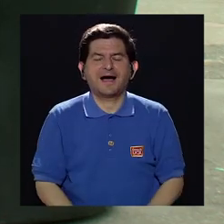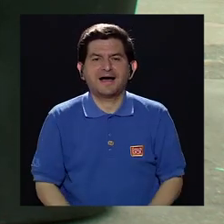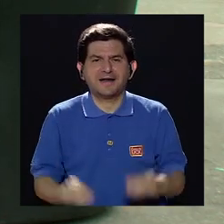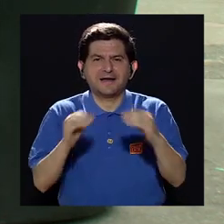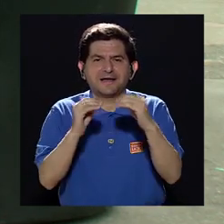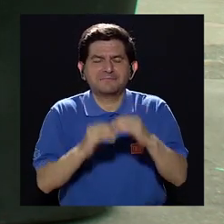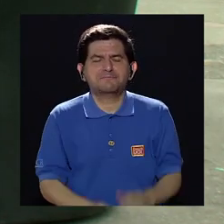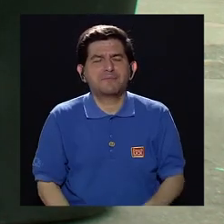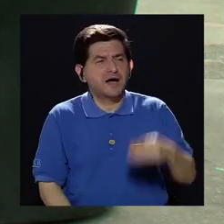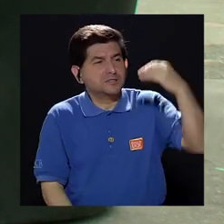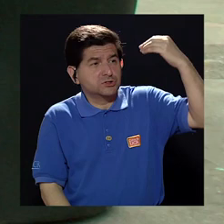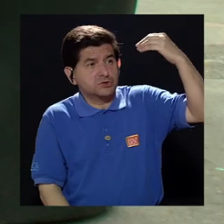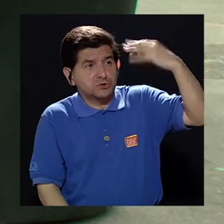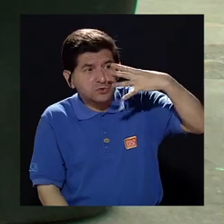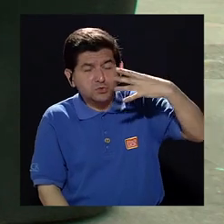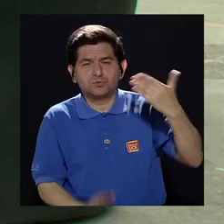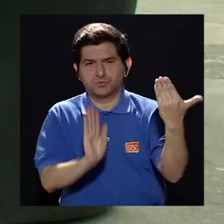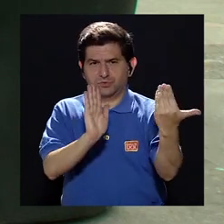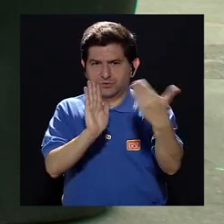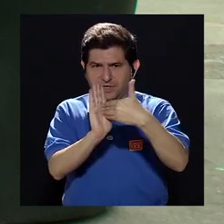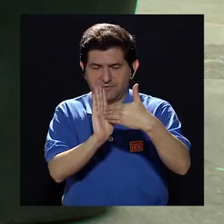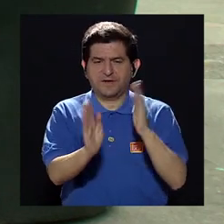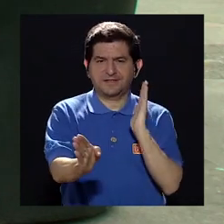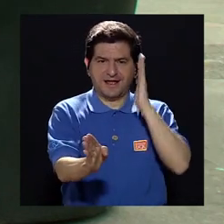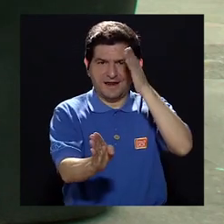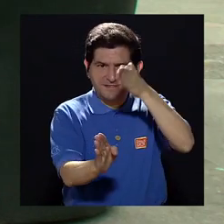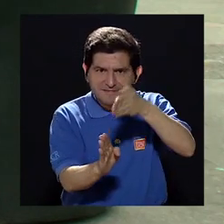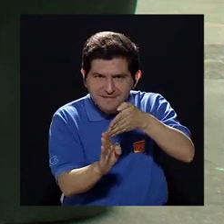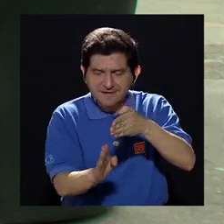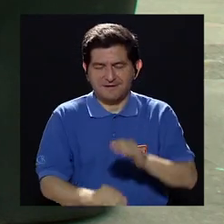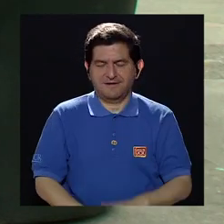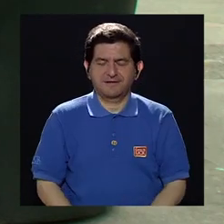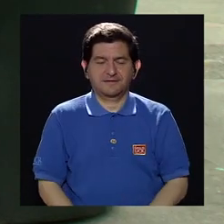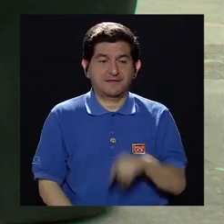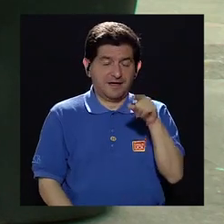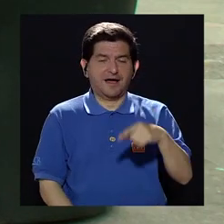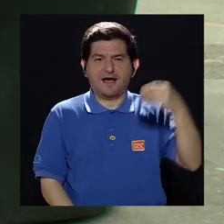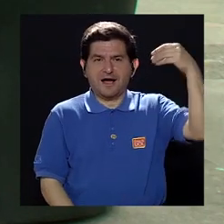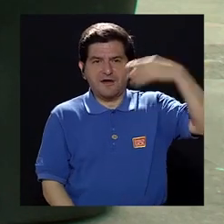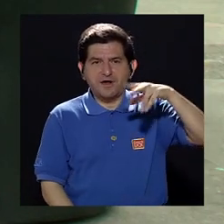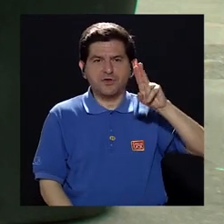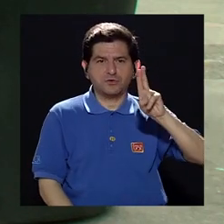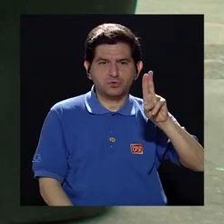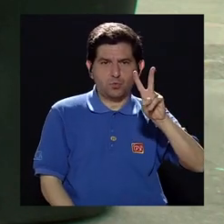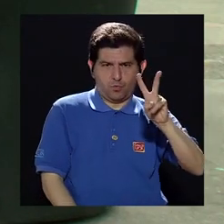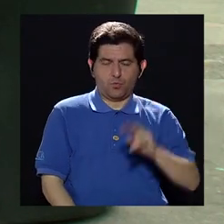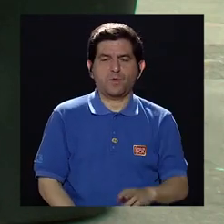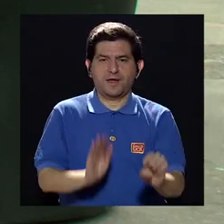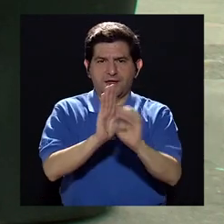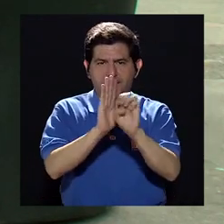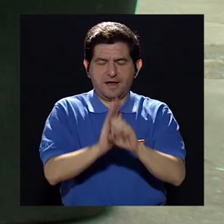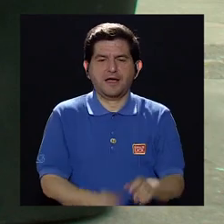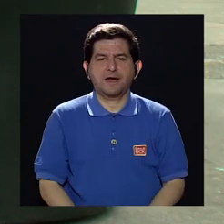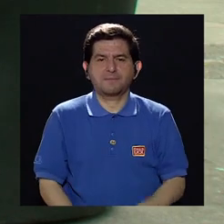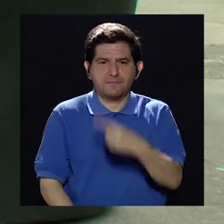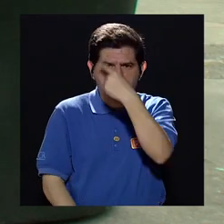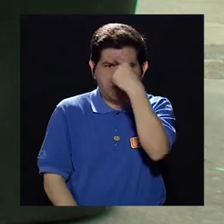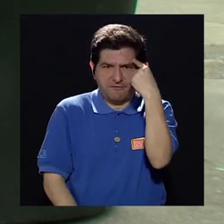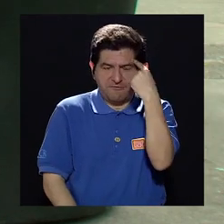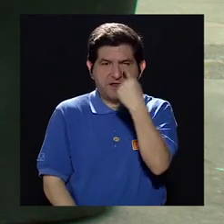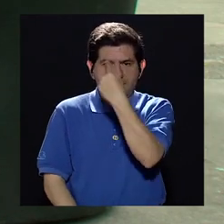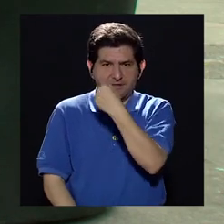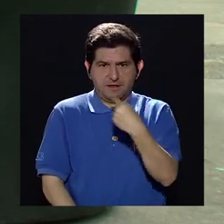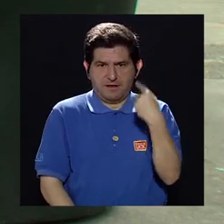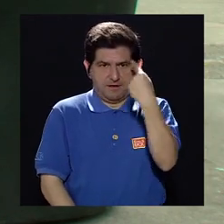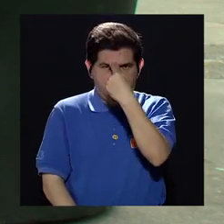más fotoexpuestas, es decir, las que están más expuestas a los rayos ultravioleta, como por ejemplo la frente,